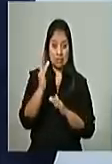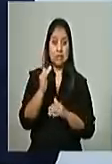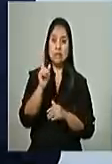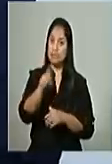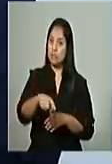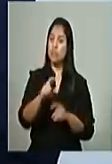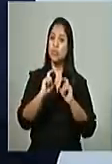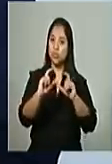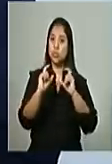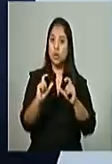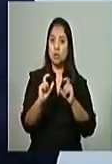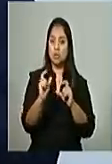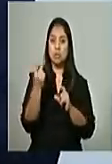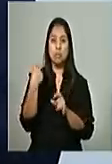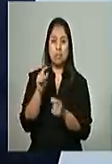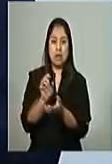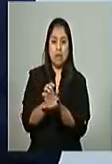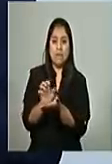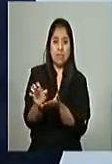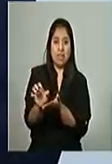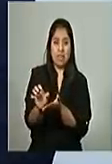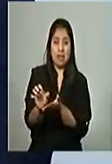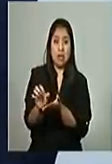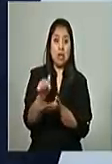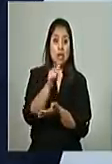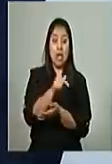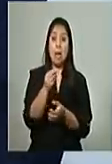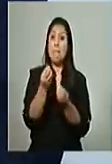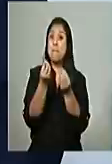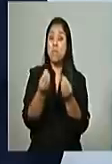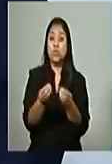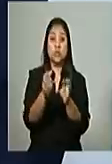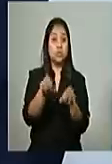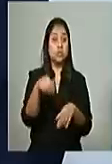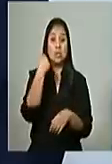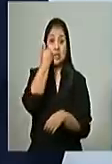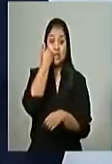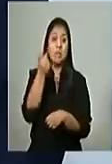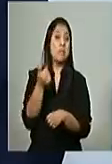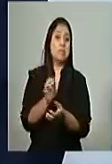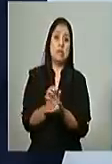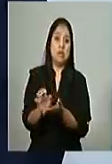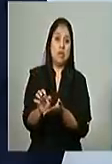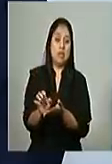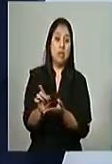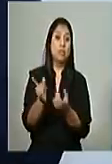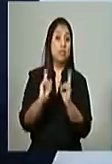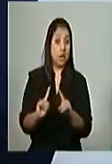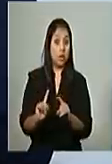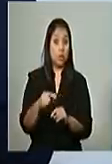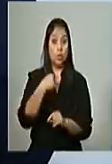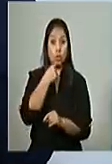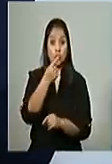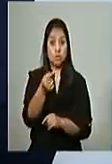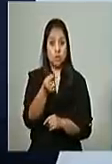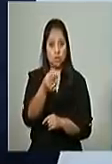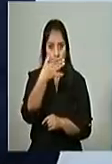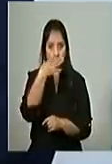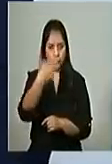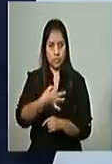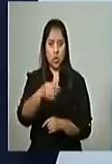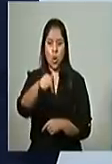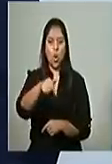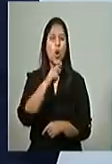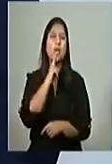para evitar que la enfermedad vuelva a crecer. Aunque les digo con certeza, hoy estamos